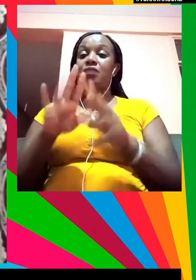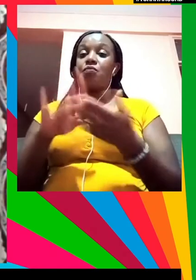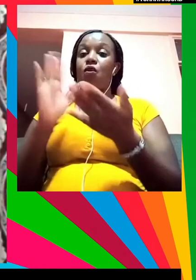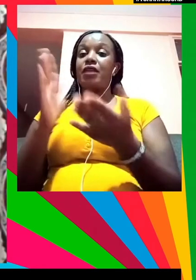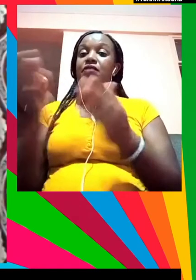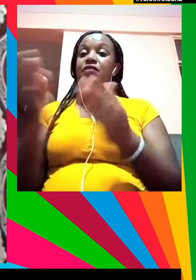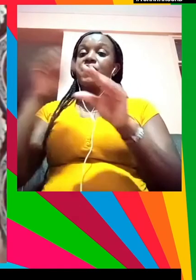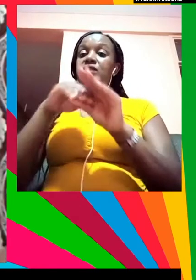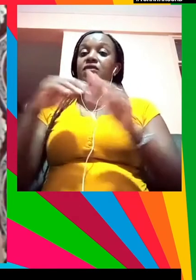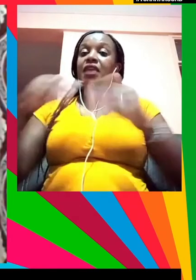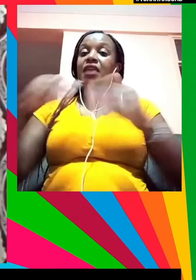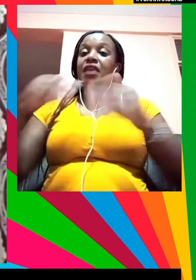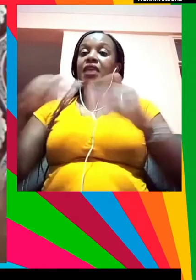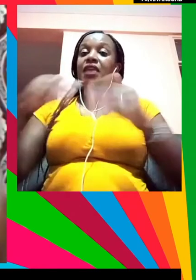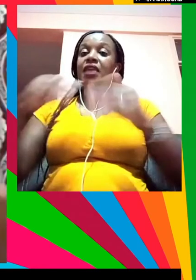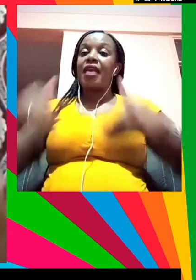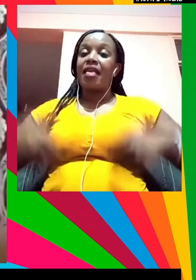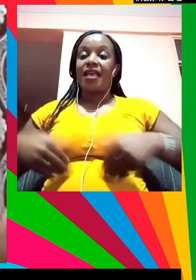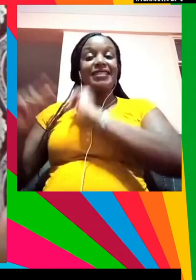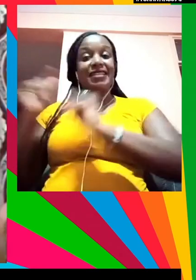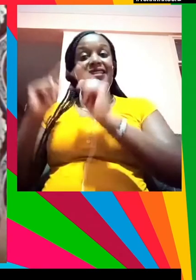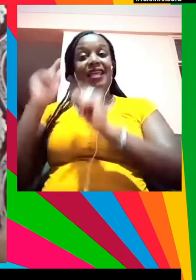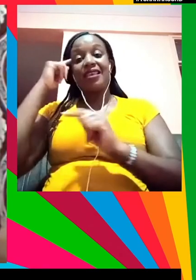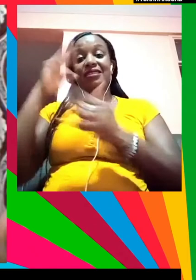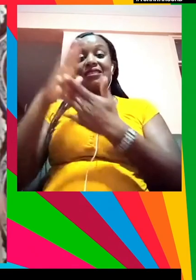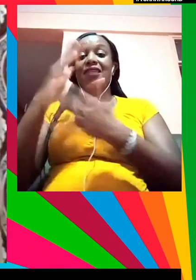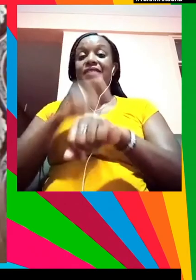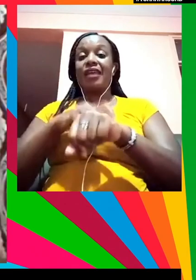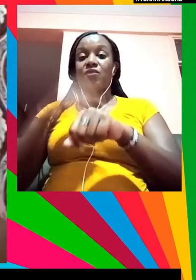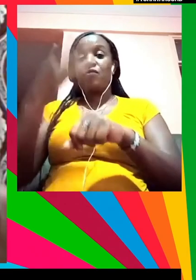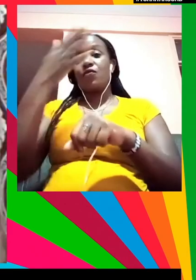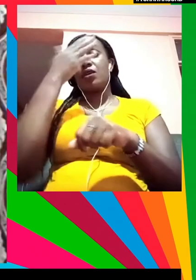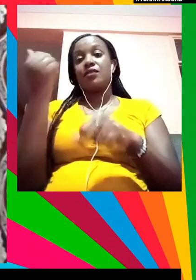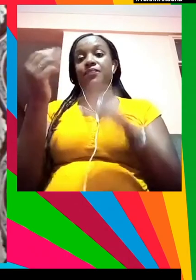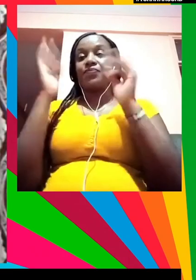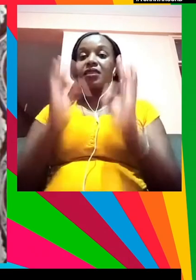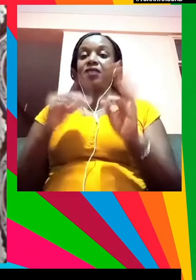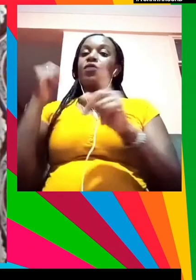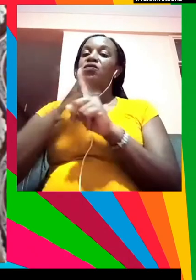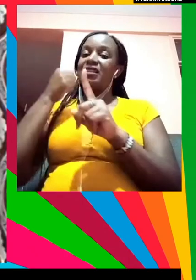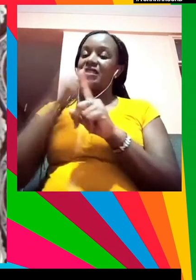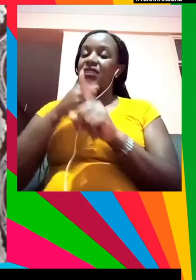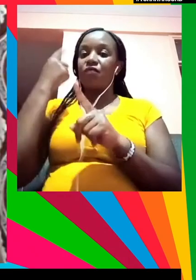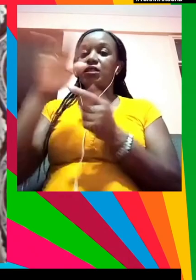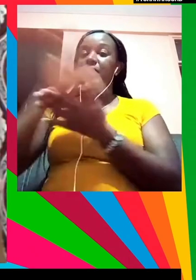invertir en los jóvenes creo que a veces nos olvidamos de que aunque luchemos por espacios